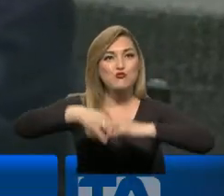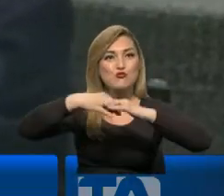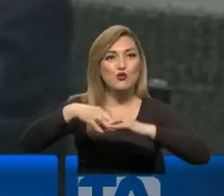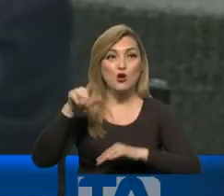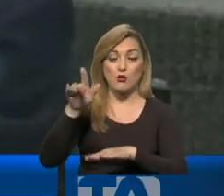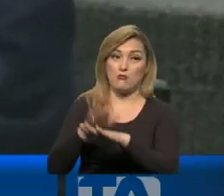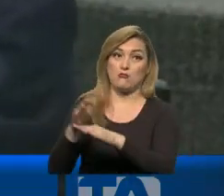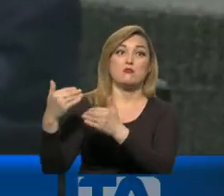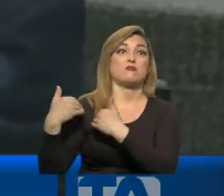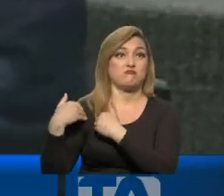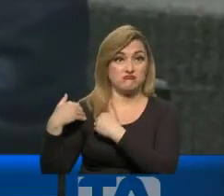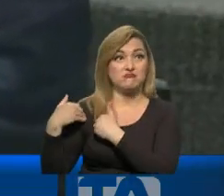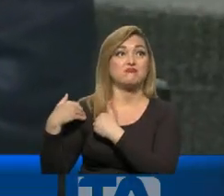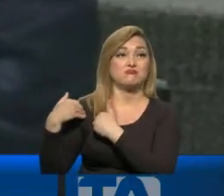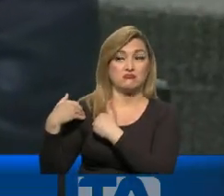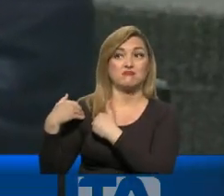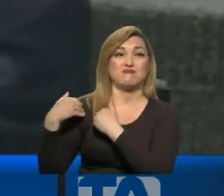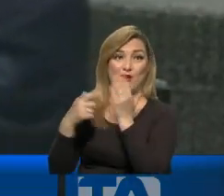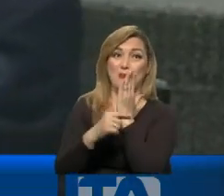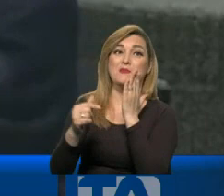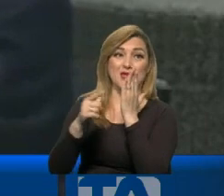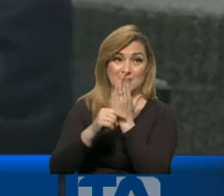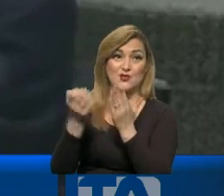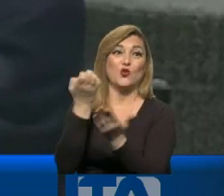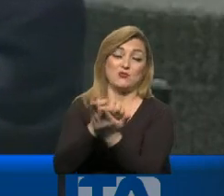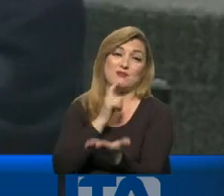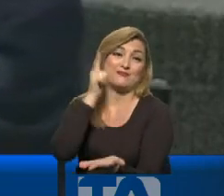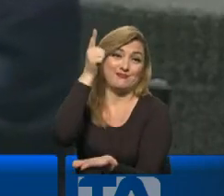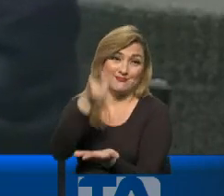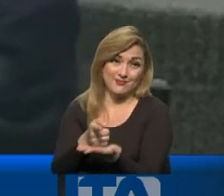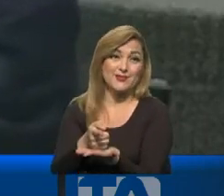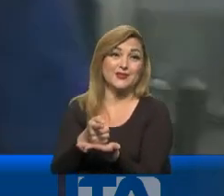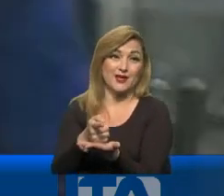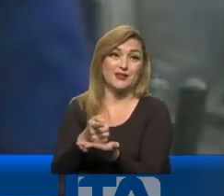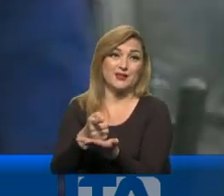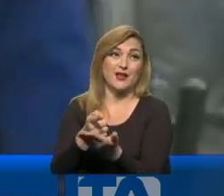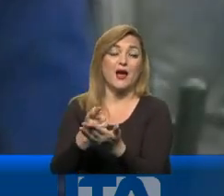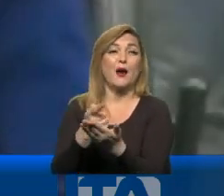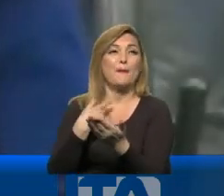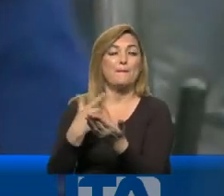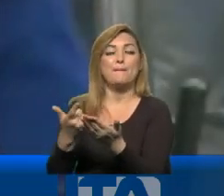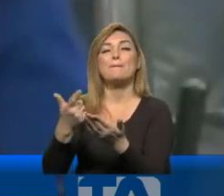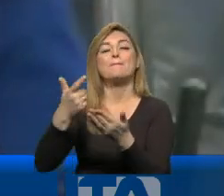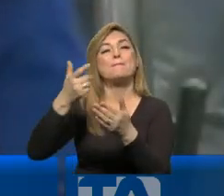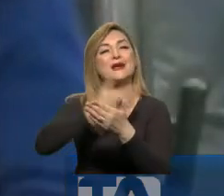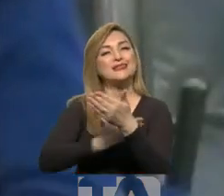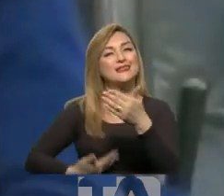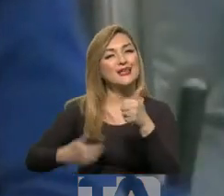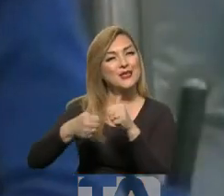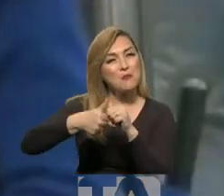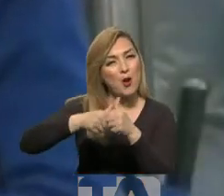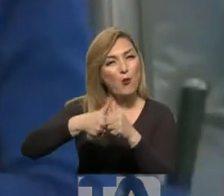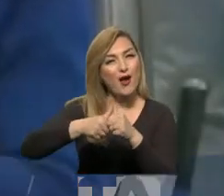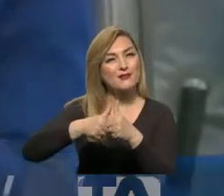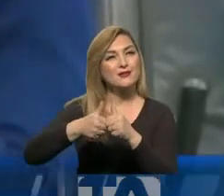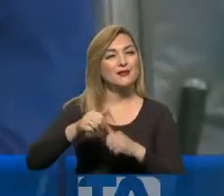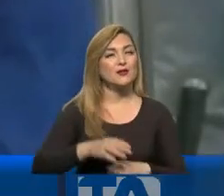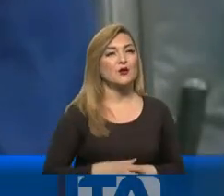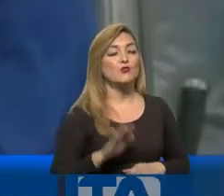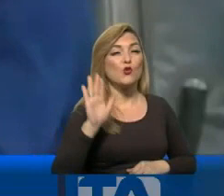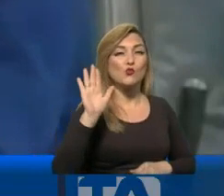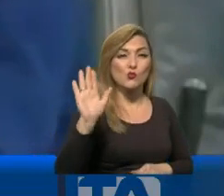usted corresponsabilidad porque fue el ministro, el superministro de Economía, de señor Magdal. Recontró la calma. Señores candidatos.